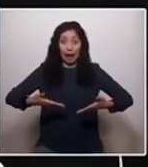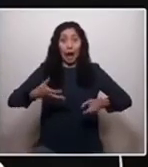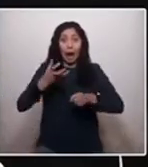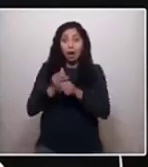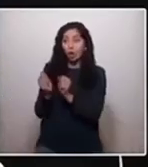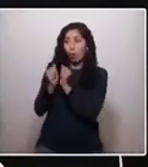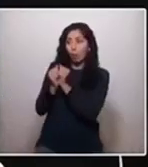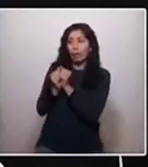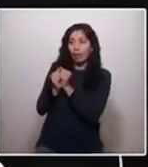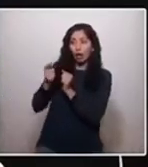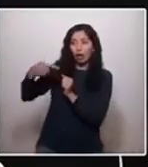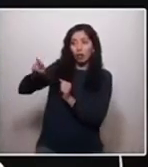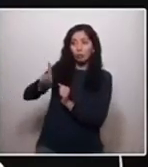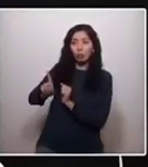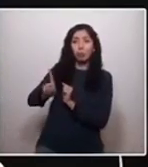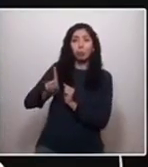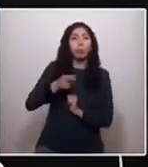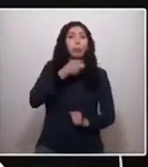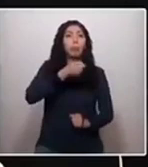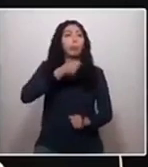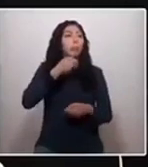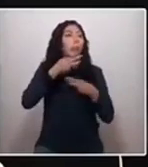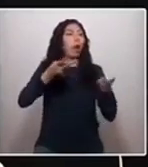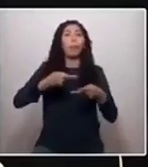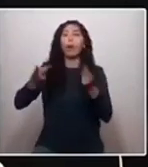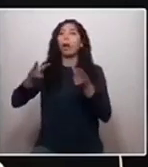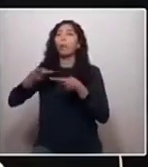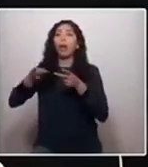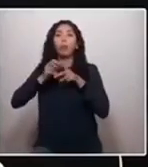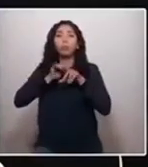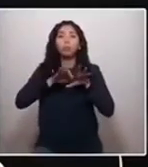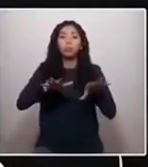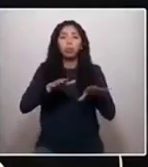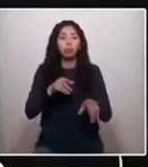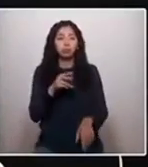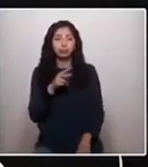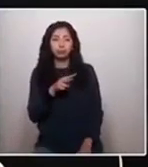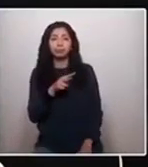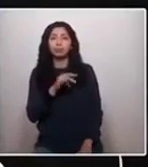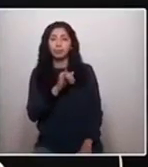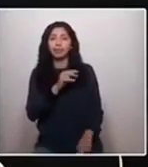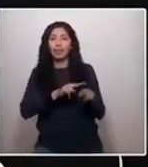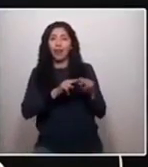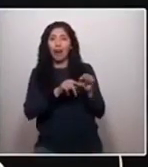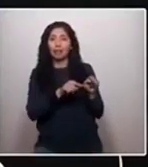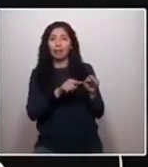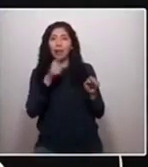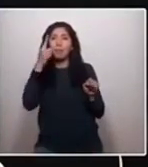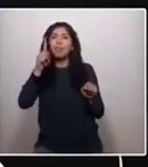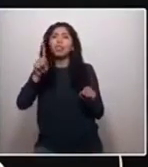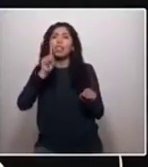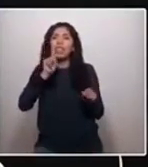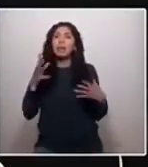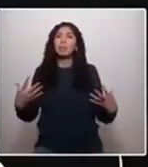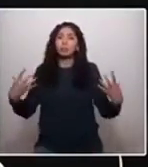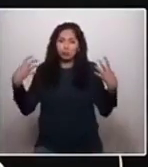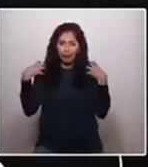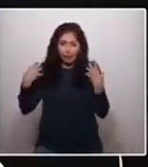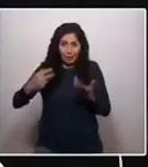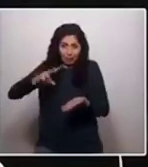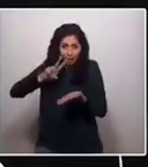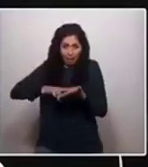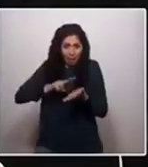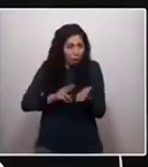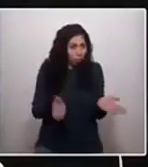que salen a hacer declaraciones altisonantes o vociferantes. Lo hacen, es cierto. Pero quienes realmente empujan esta ola, este océano,